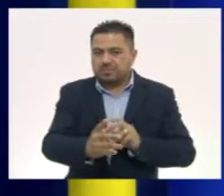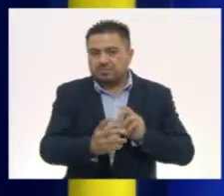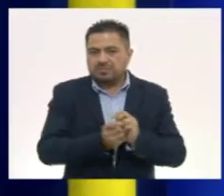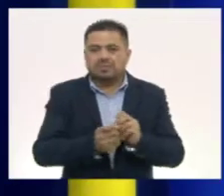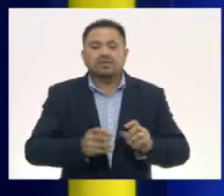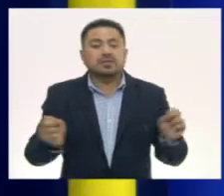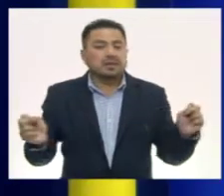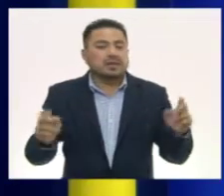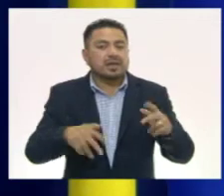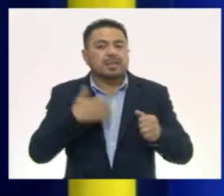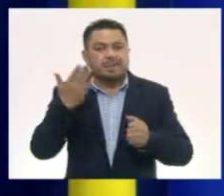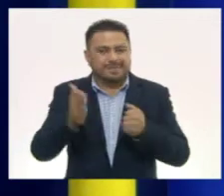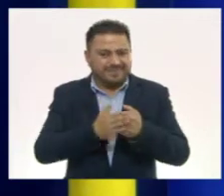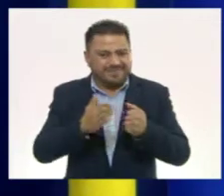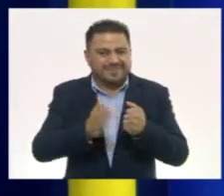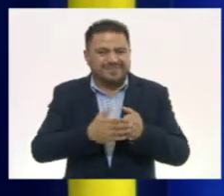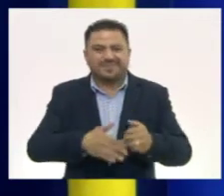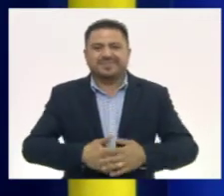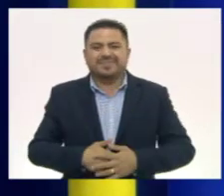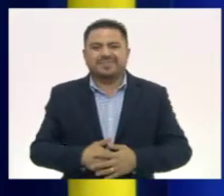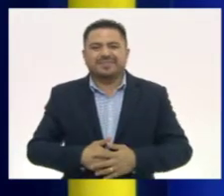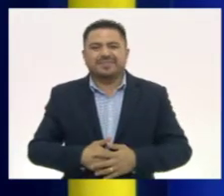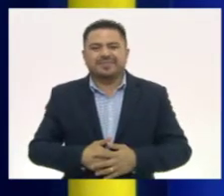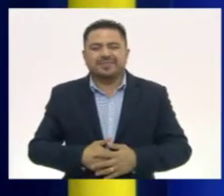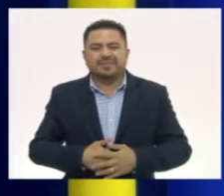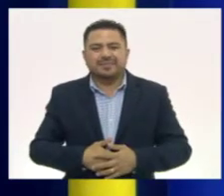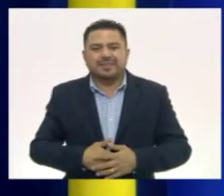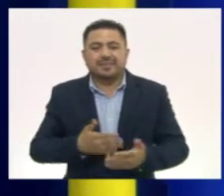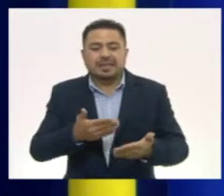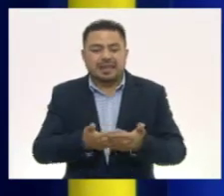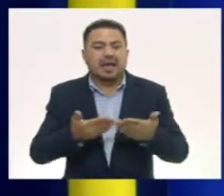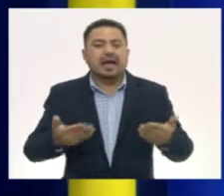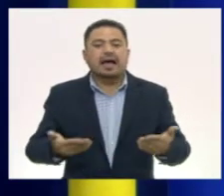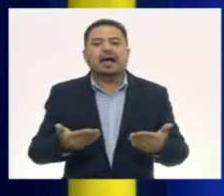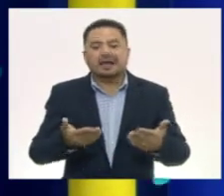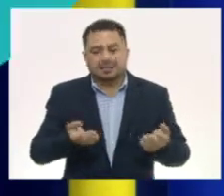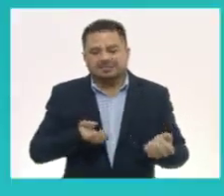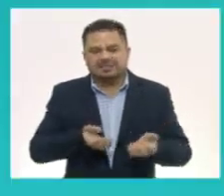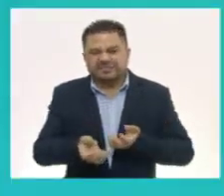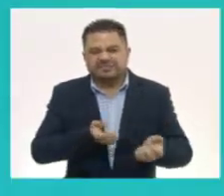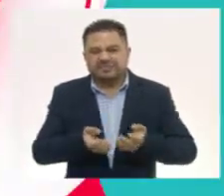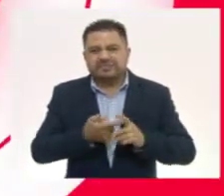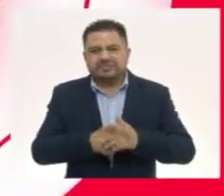Nos vemos hasta la próxima. Llegó el momento de movernos.